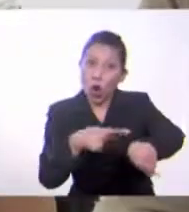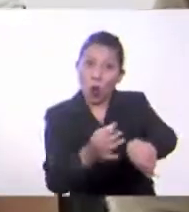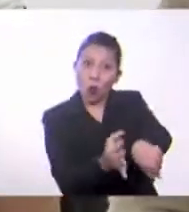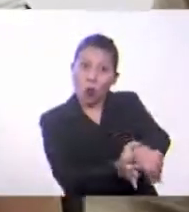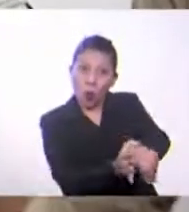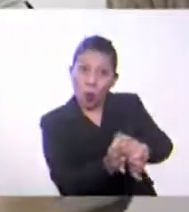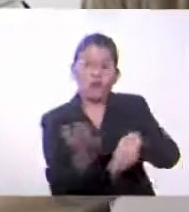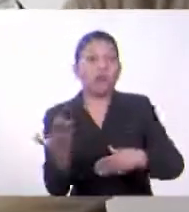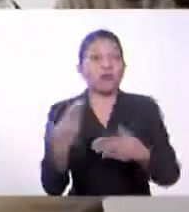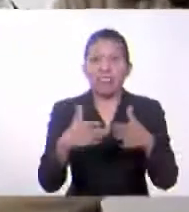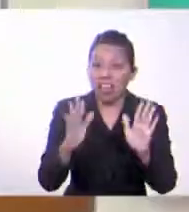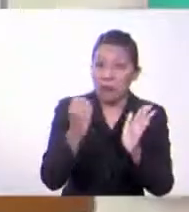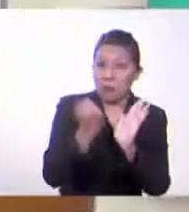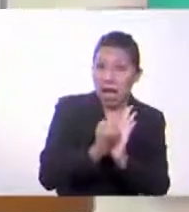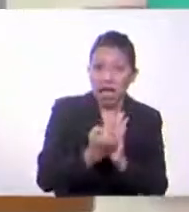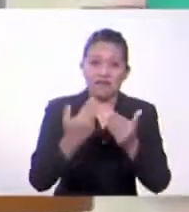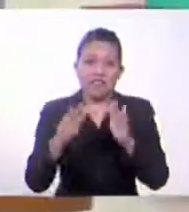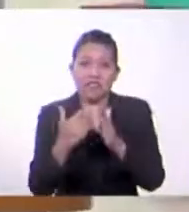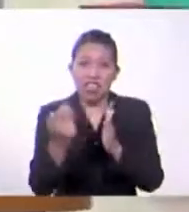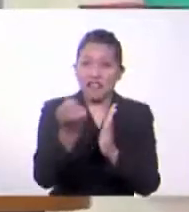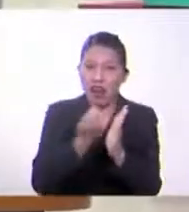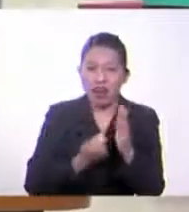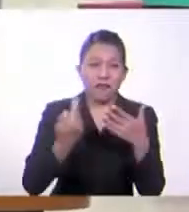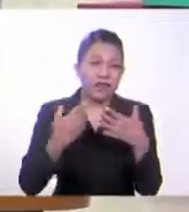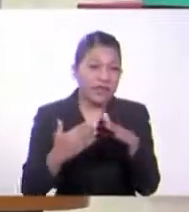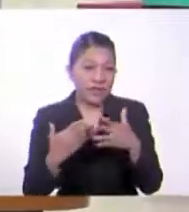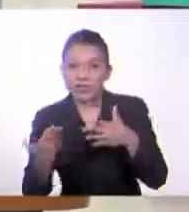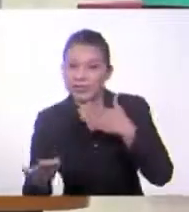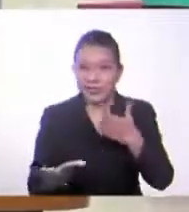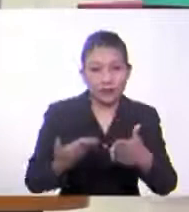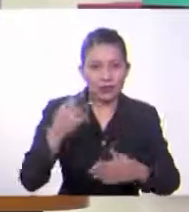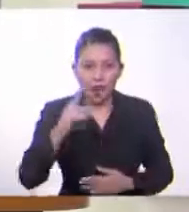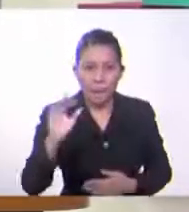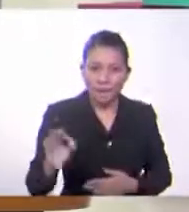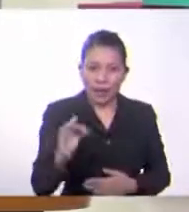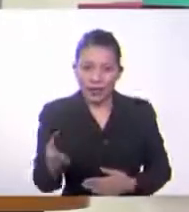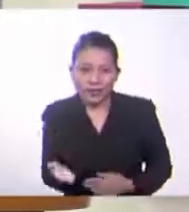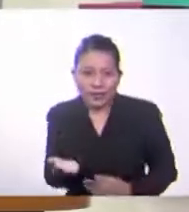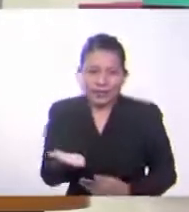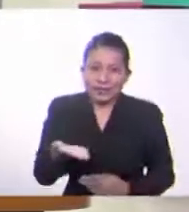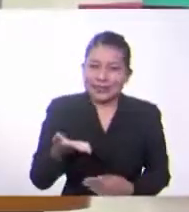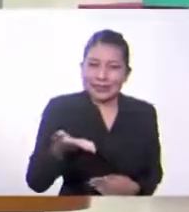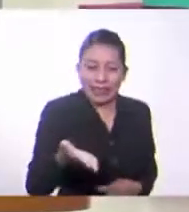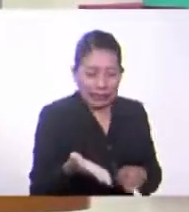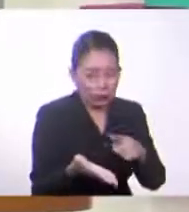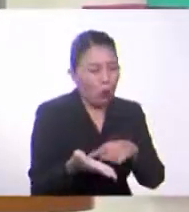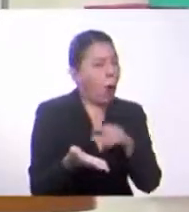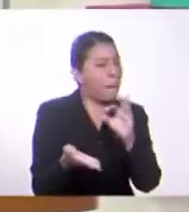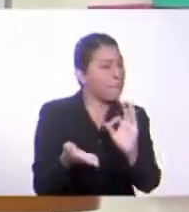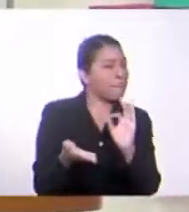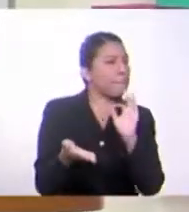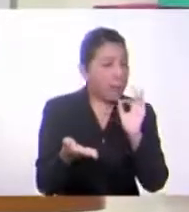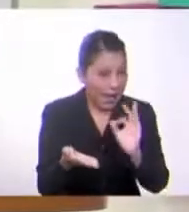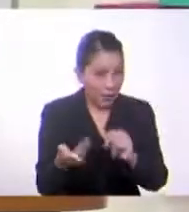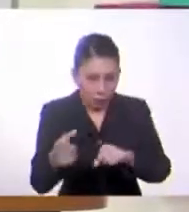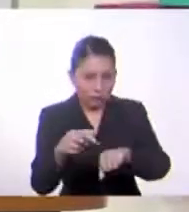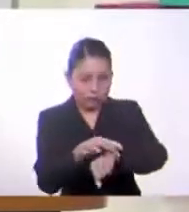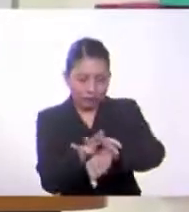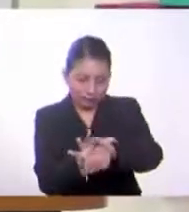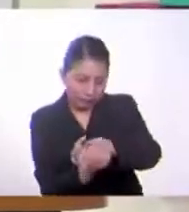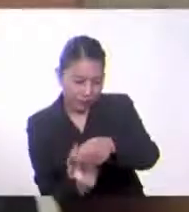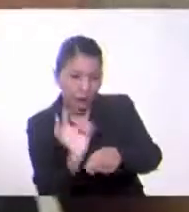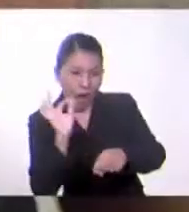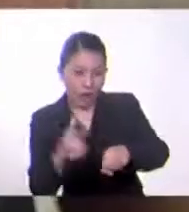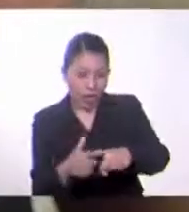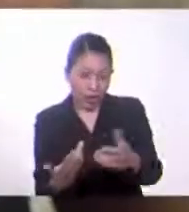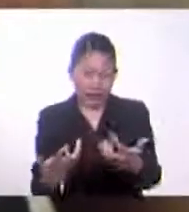de diferentes marcas, diseños, estilos. A usted le quedaría bien este, mire, perfecto, míreselo. Le da con su